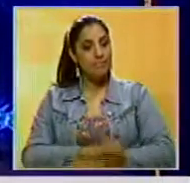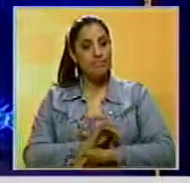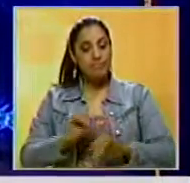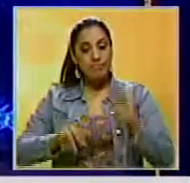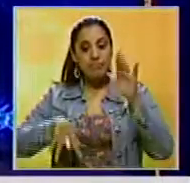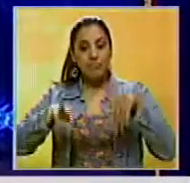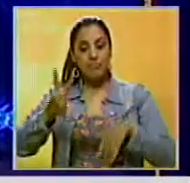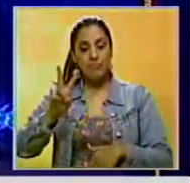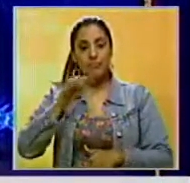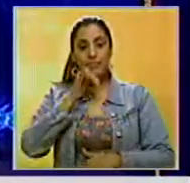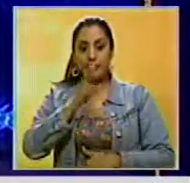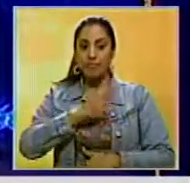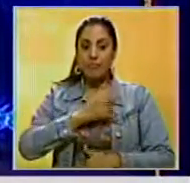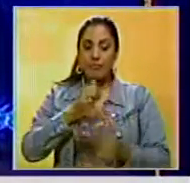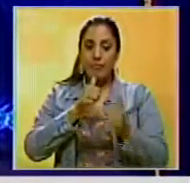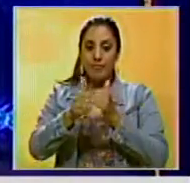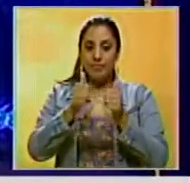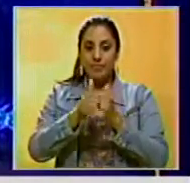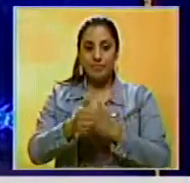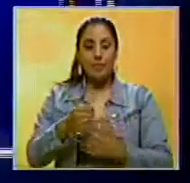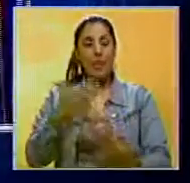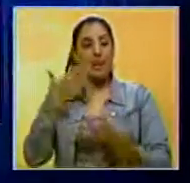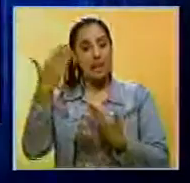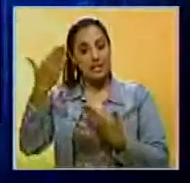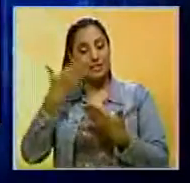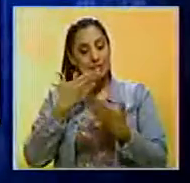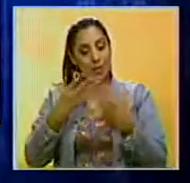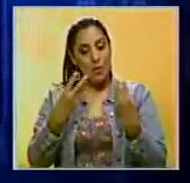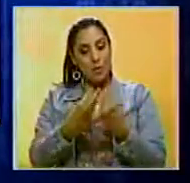amigos, hasta aquí la información deportiva en Noticiero Benevisión. Gracias por su compañía.